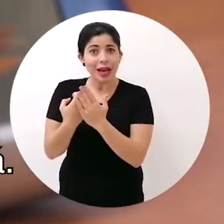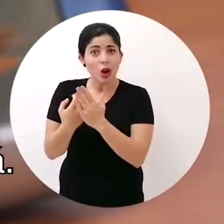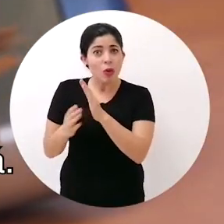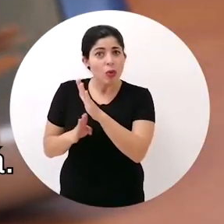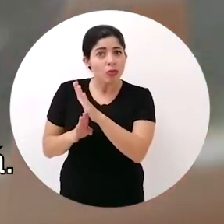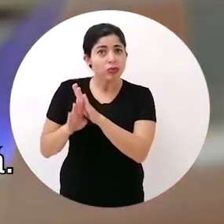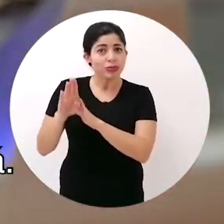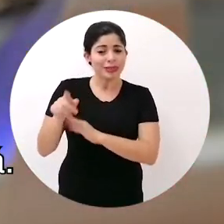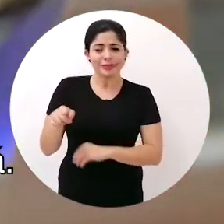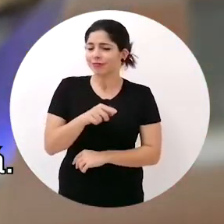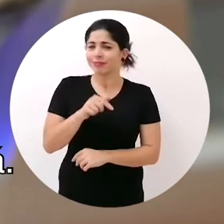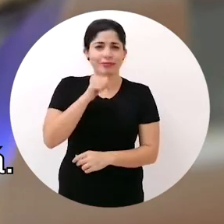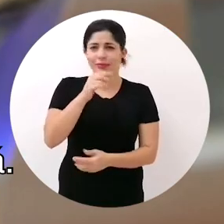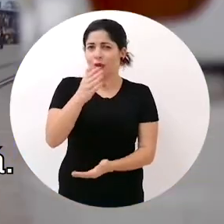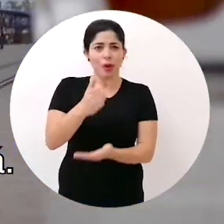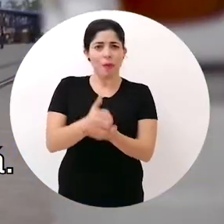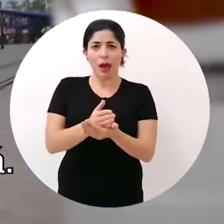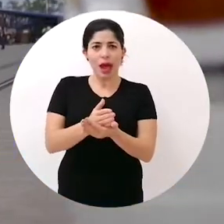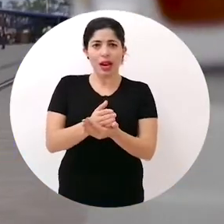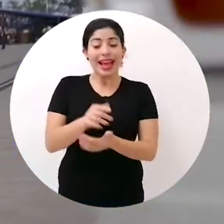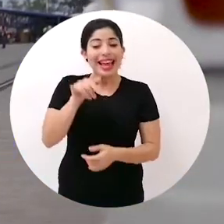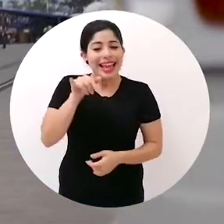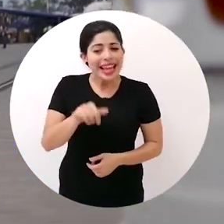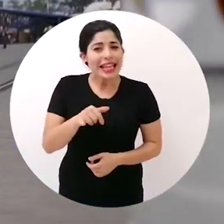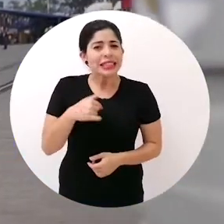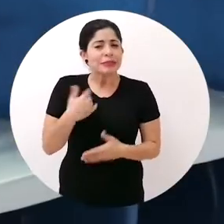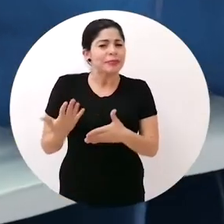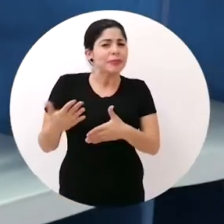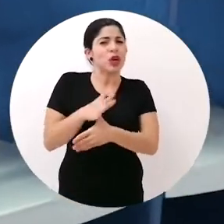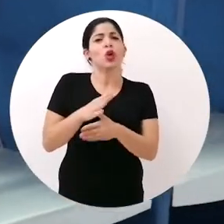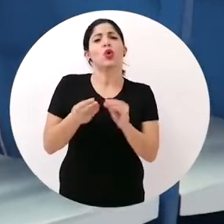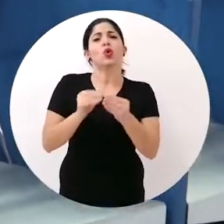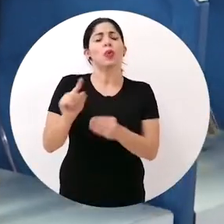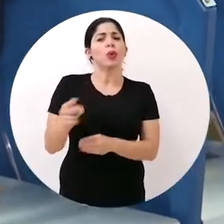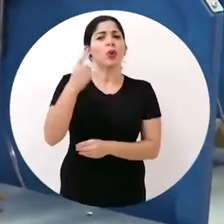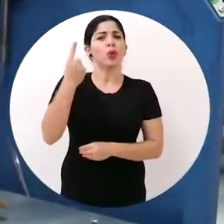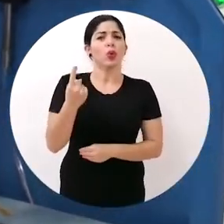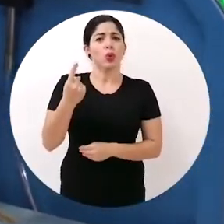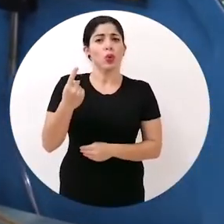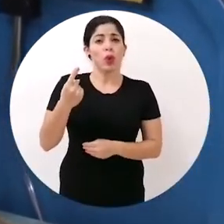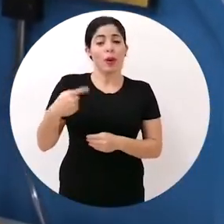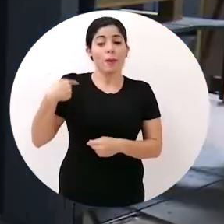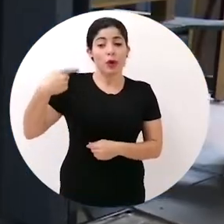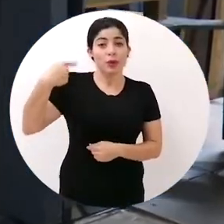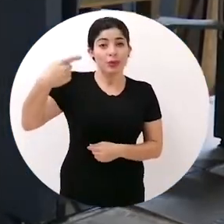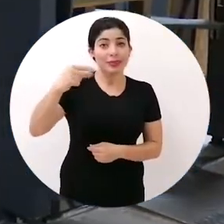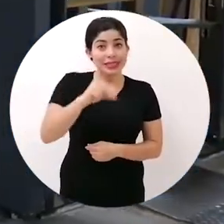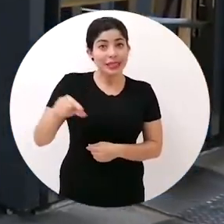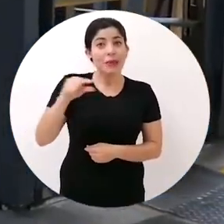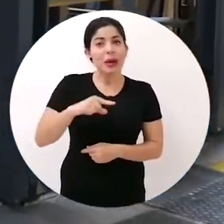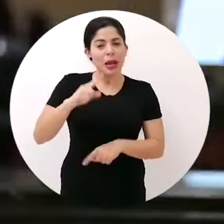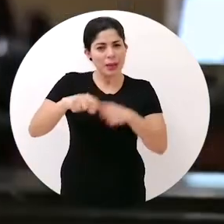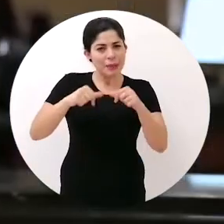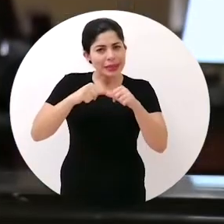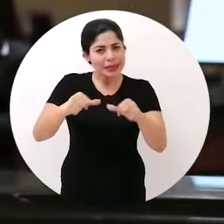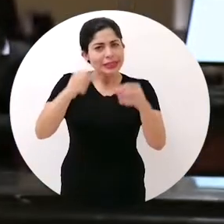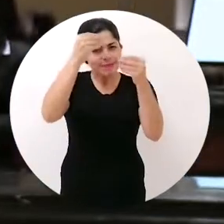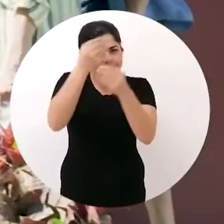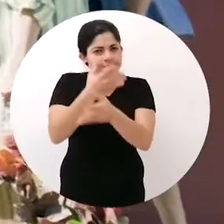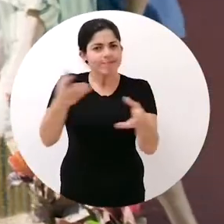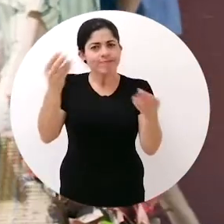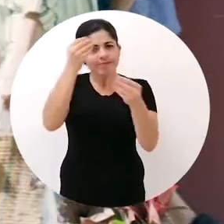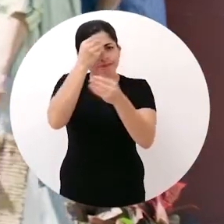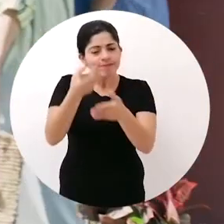económico no se detendrá. Esta es nuestra prioridad número uno. En las próximas semanas anunciaremos